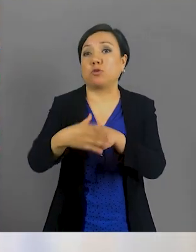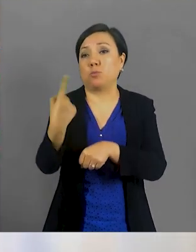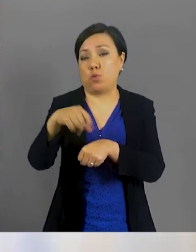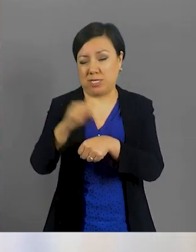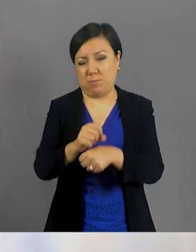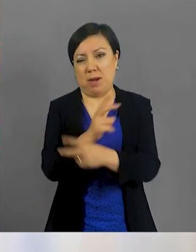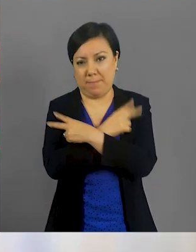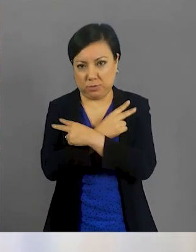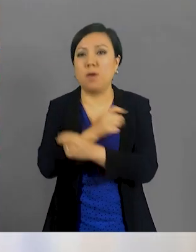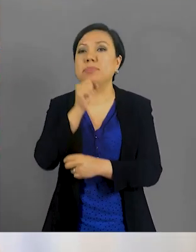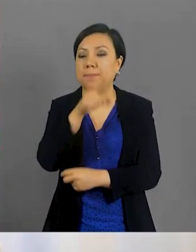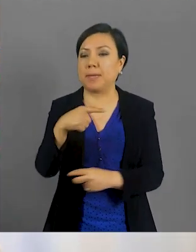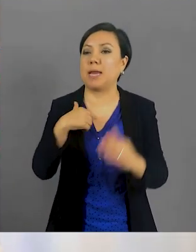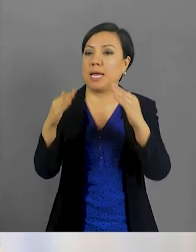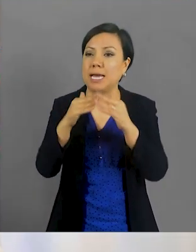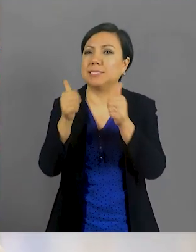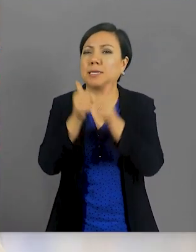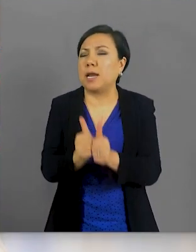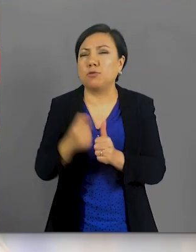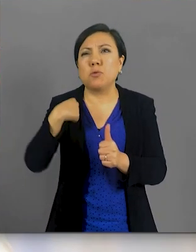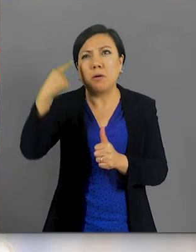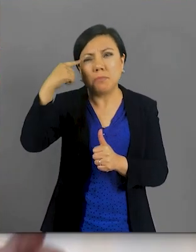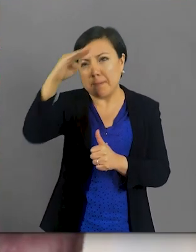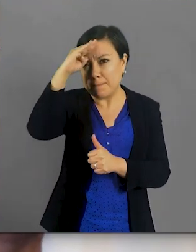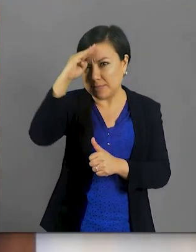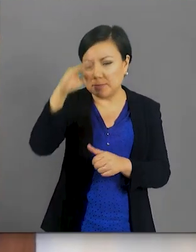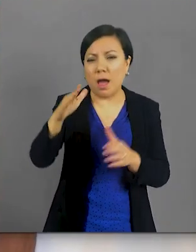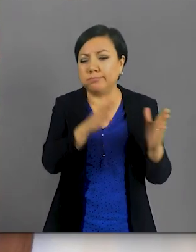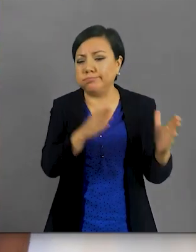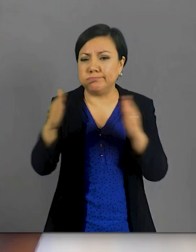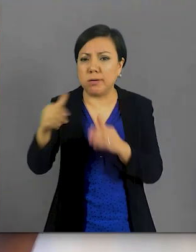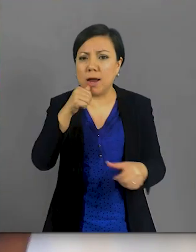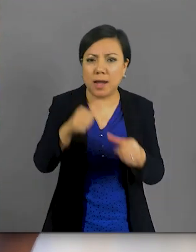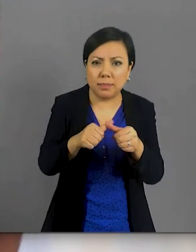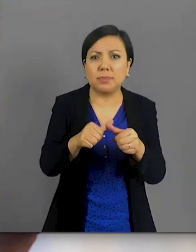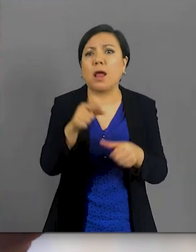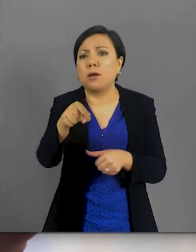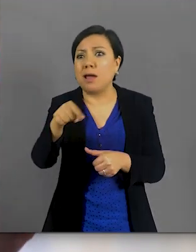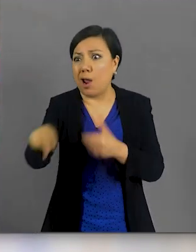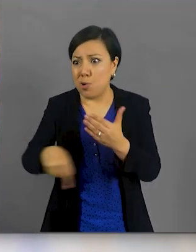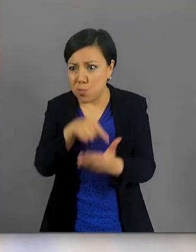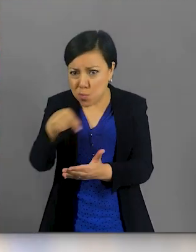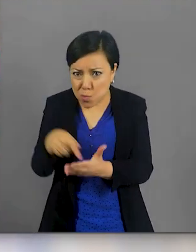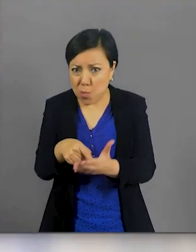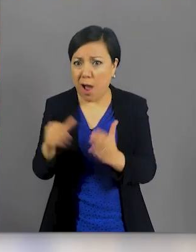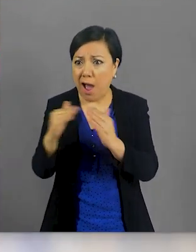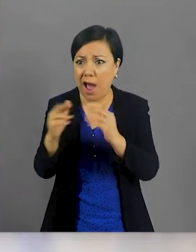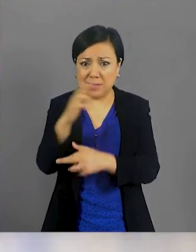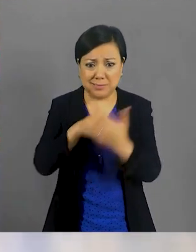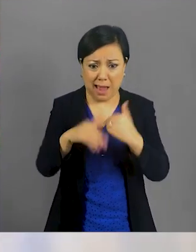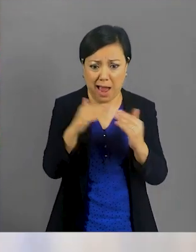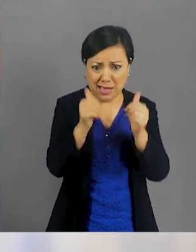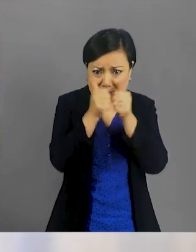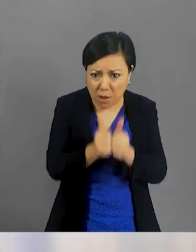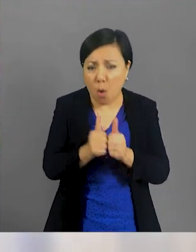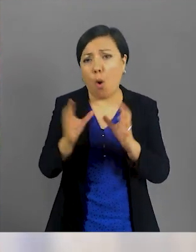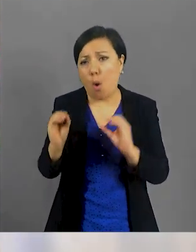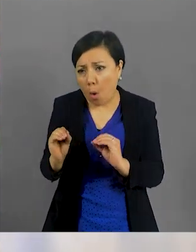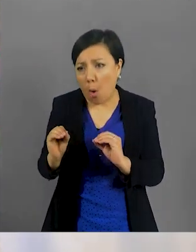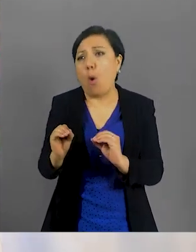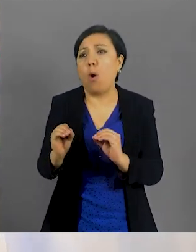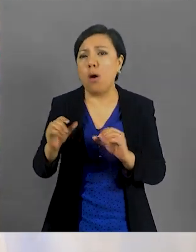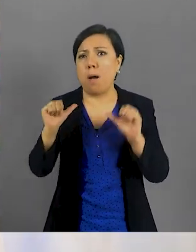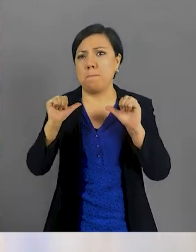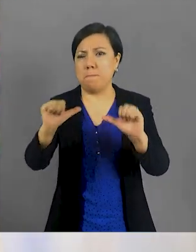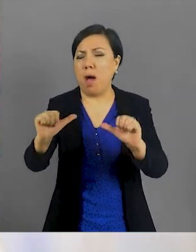Semana Santa. Elige en qué escenario quieres pasarla. En uno donde nuestra economía se reactive o en otro donde tengamos que regresar a